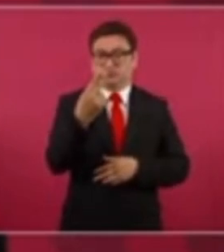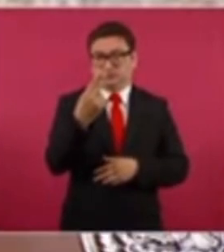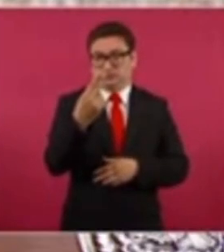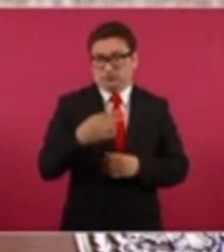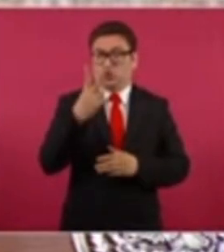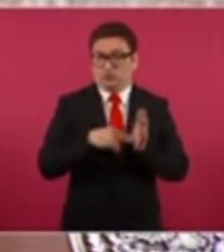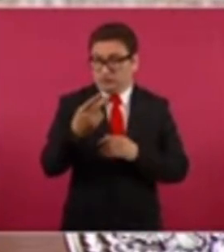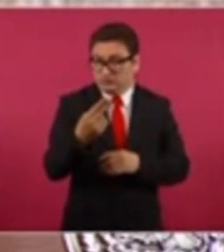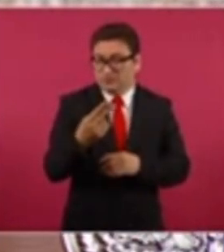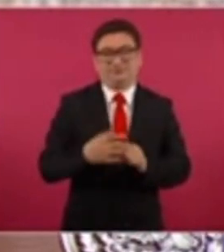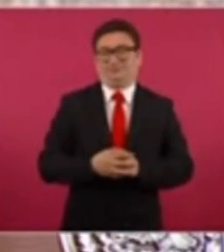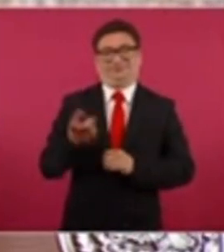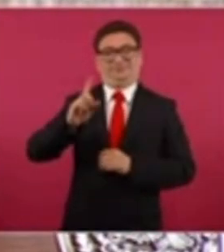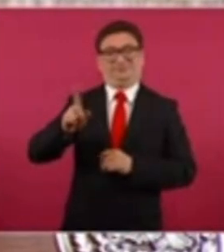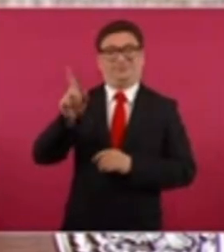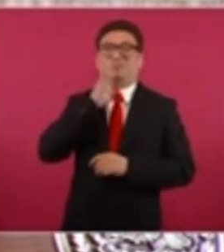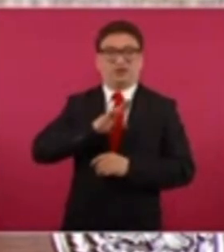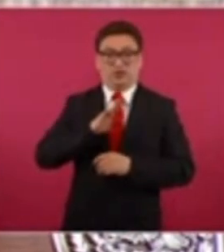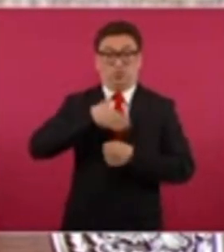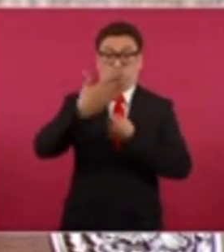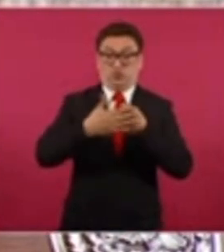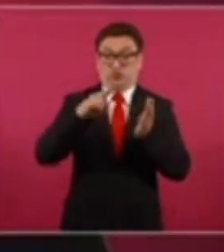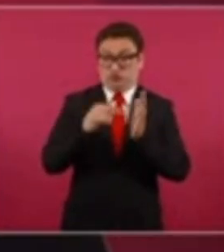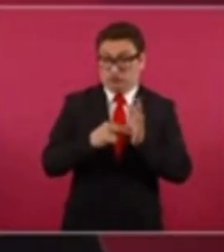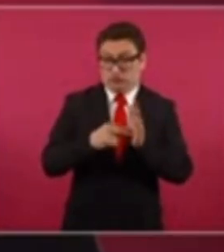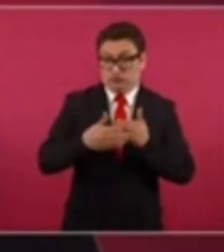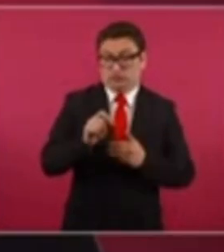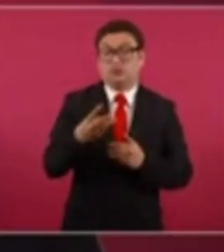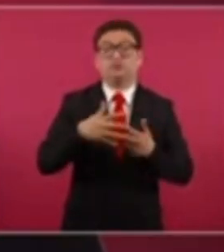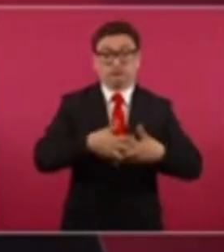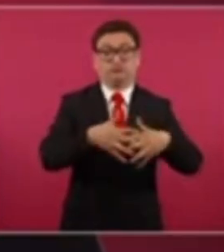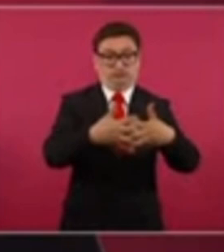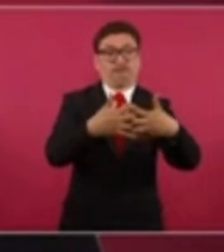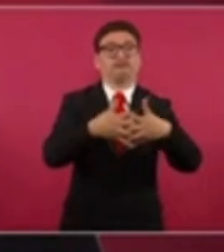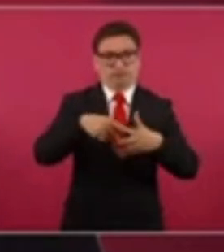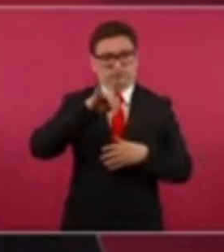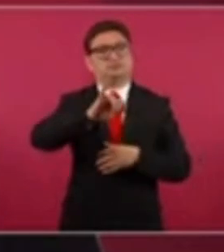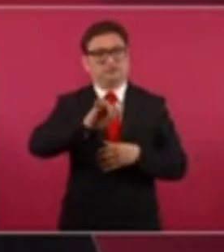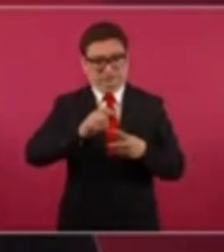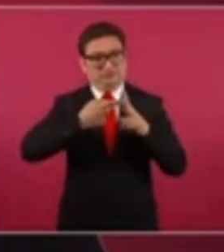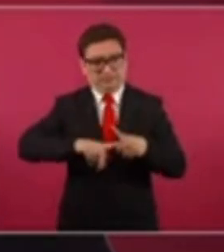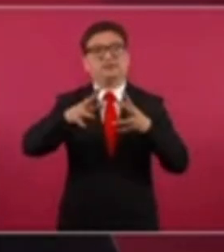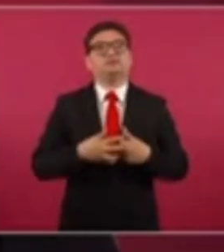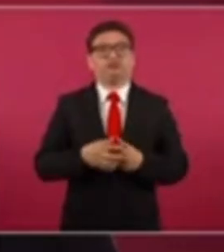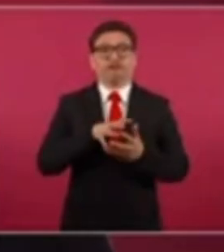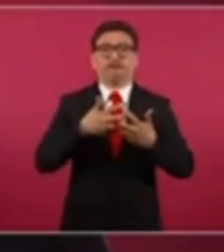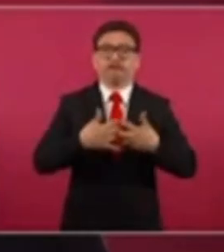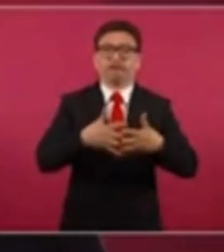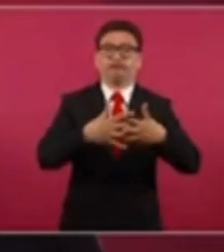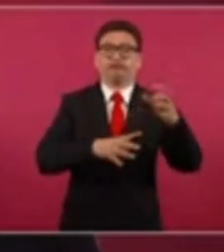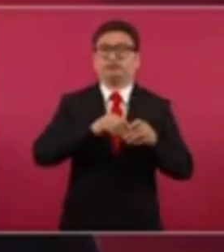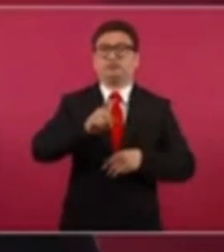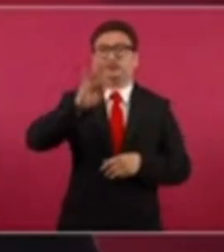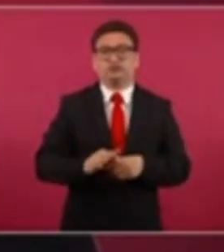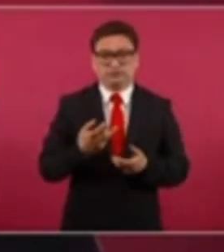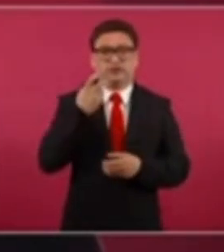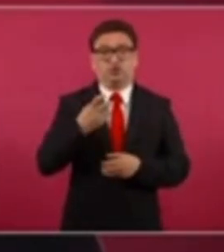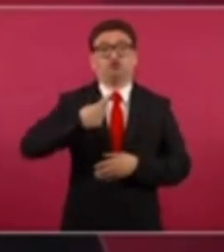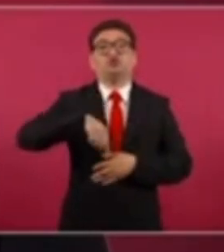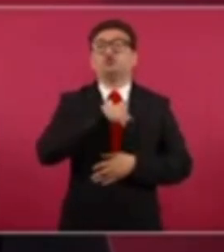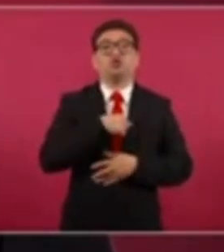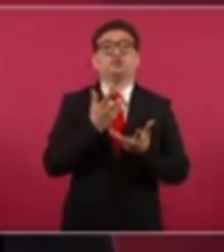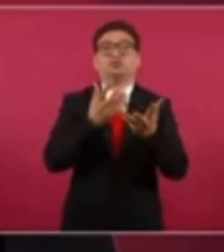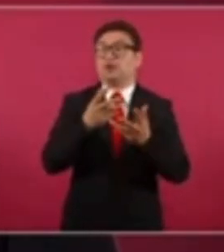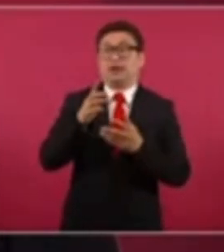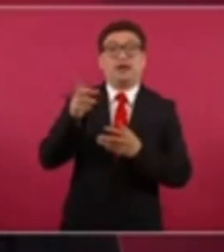No, vamos a producir el año próximo a toda la capacidad en Dos Bocas y vamos a lograr nuestro propósito de no